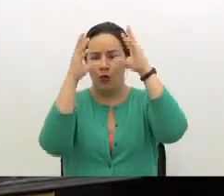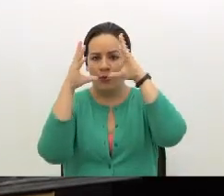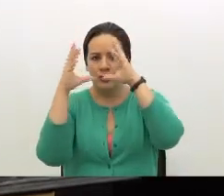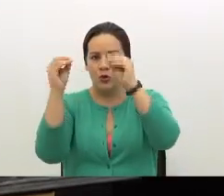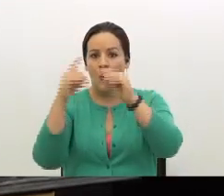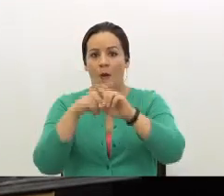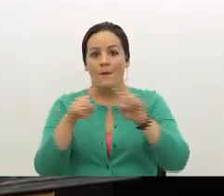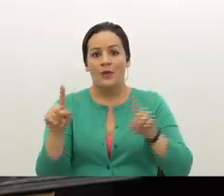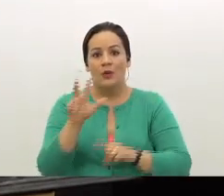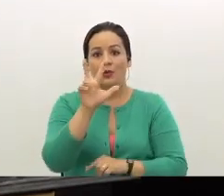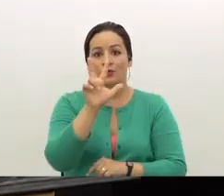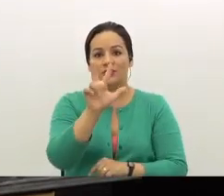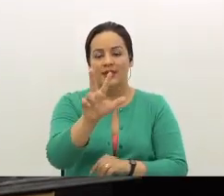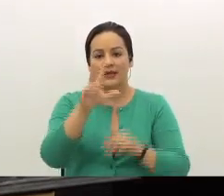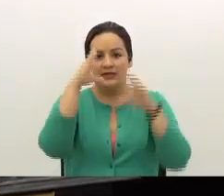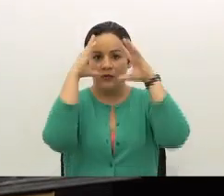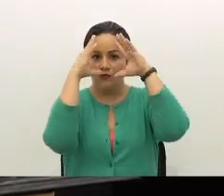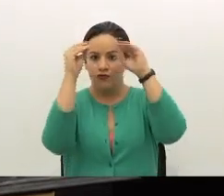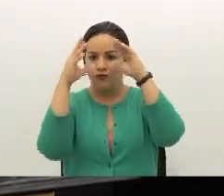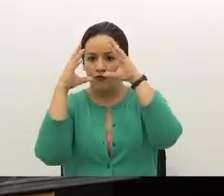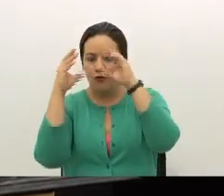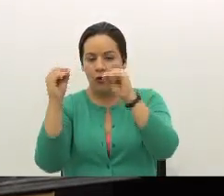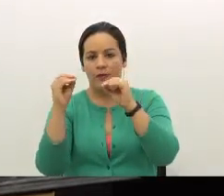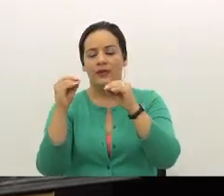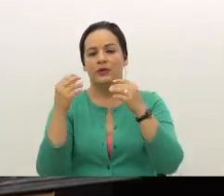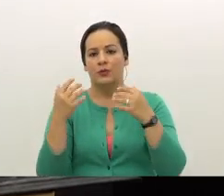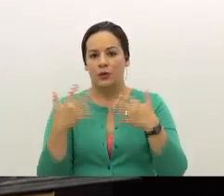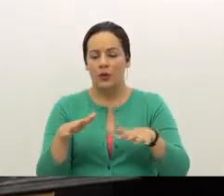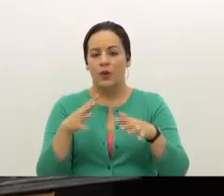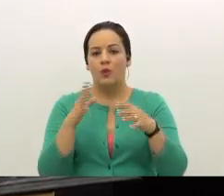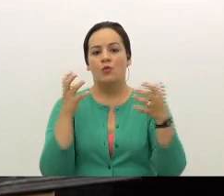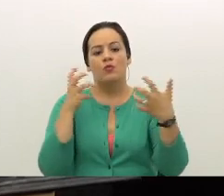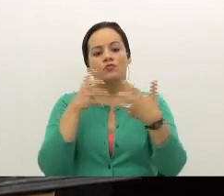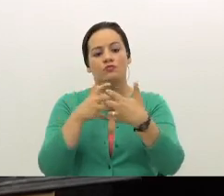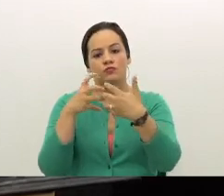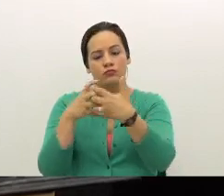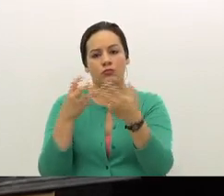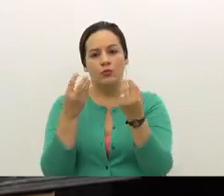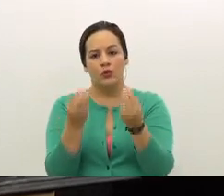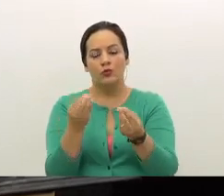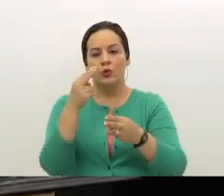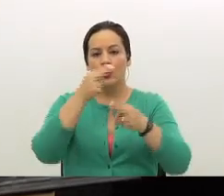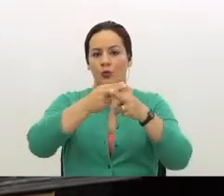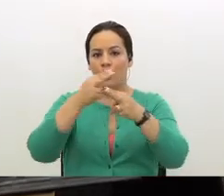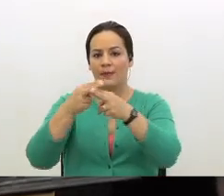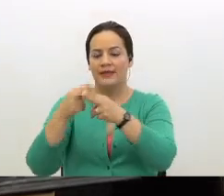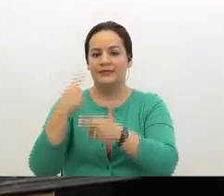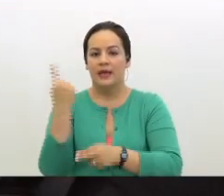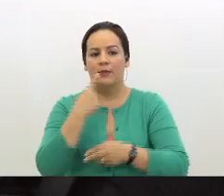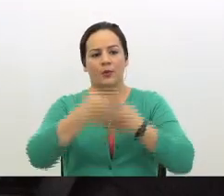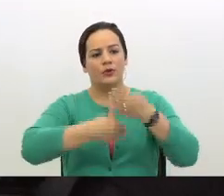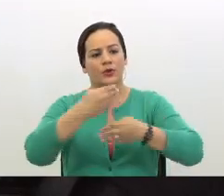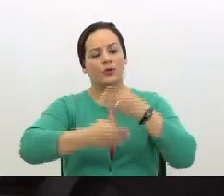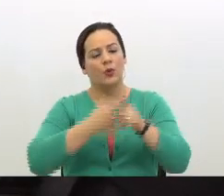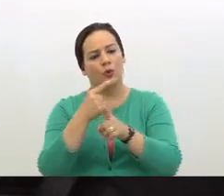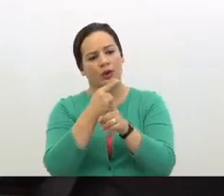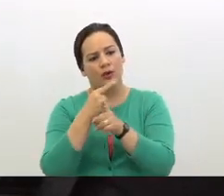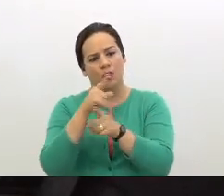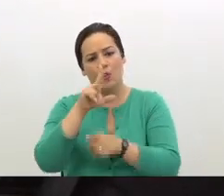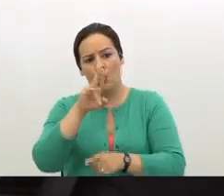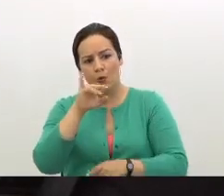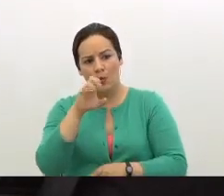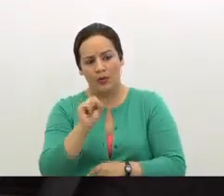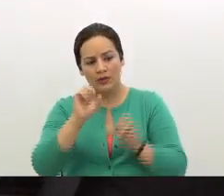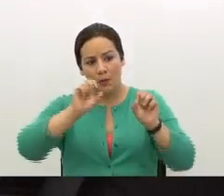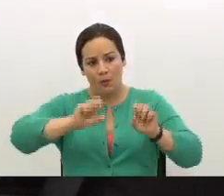informes convergen bastante en los nombres. Siempre el proceso es corregible, ¿verdad, don Luis? Es decir, ¿se